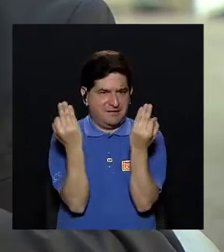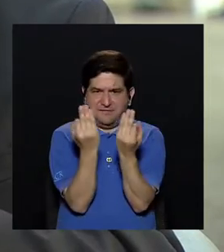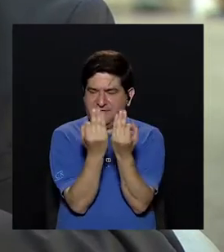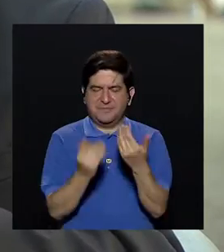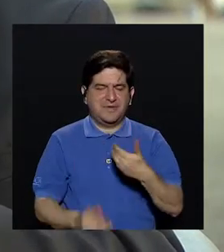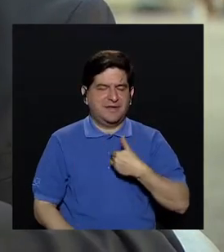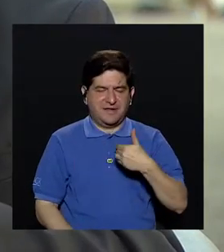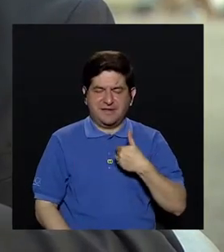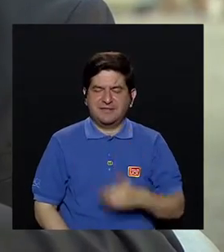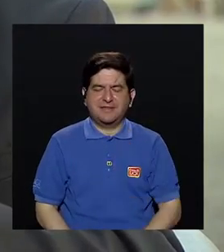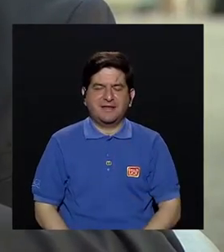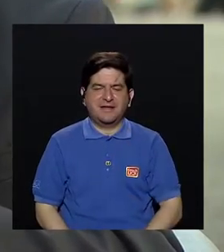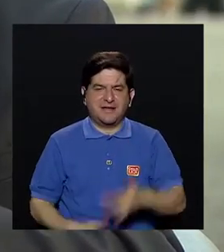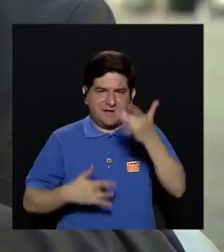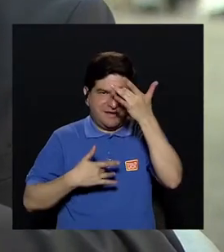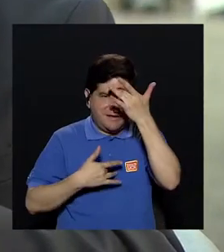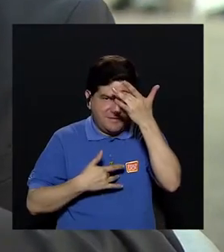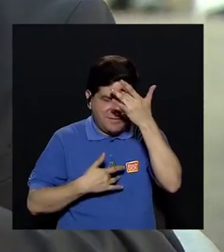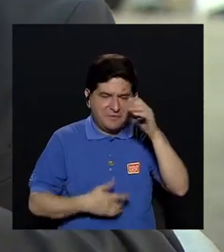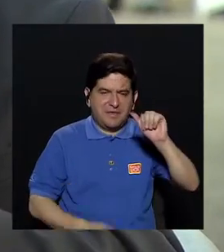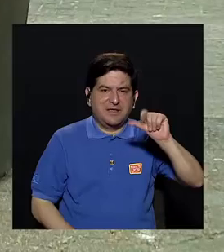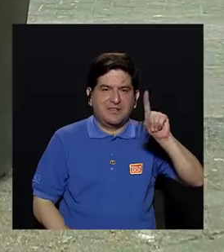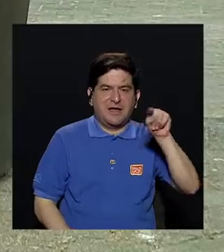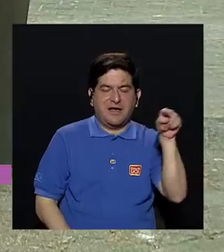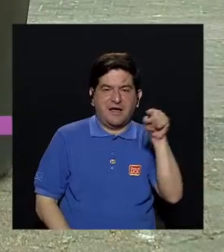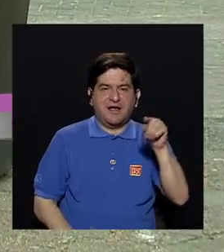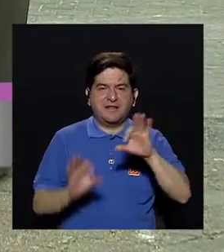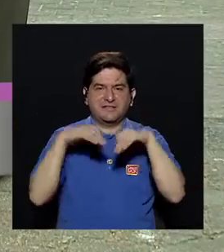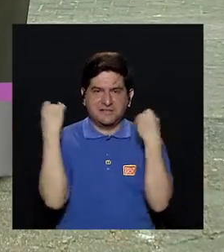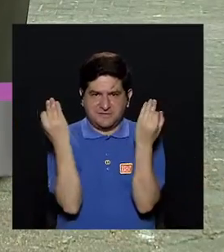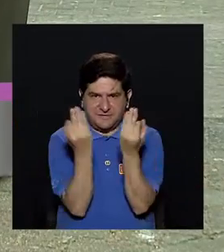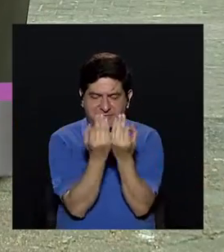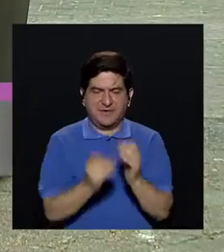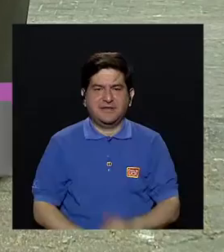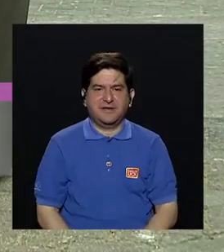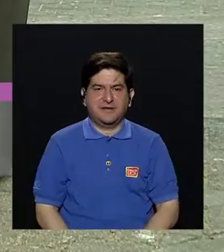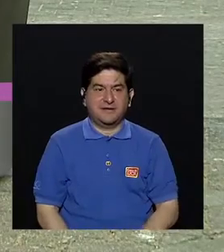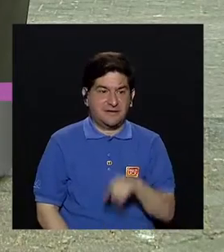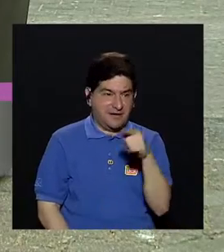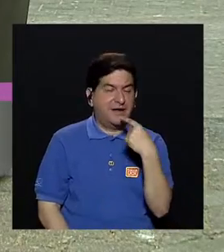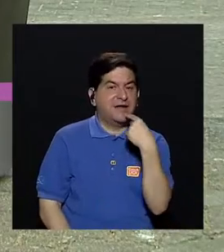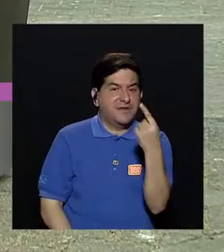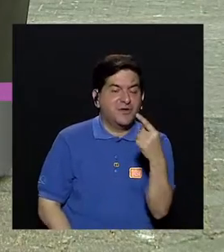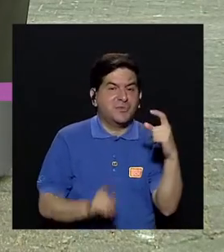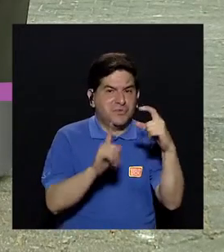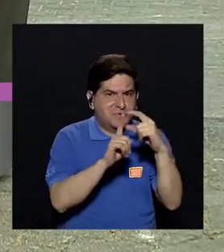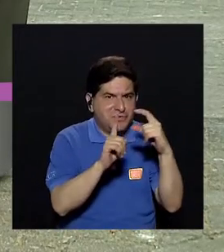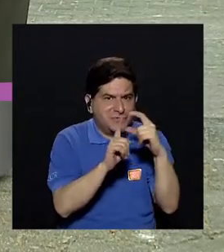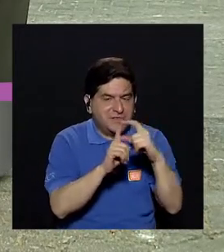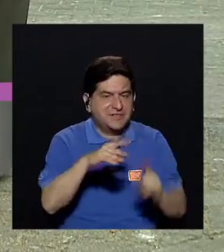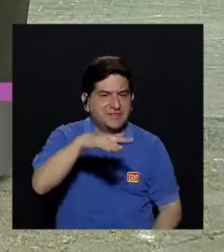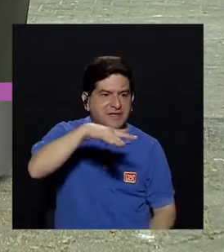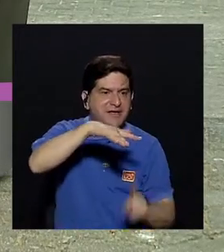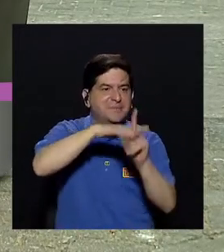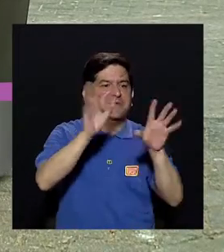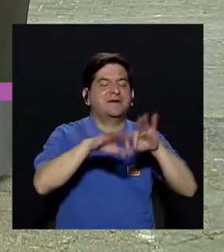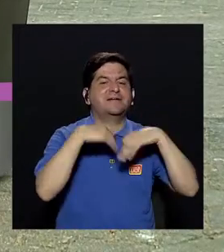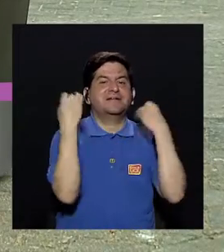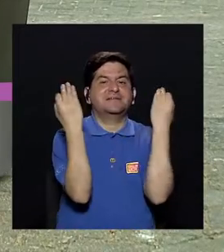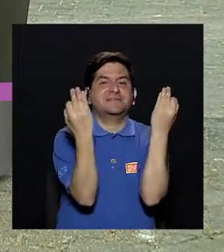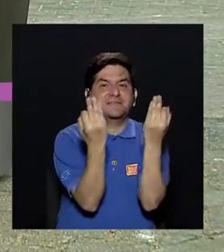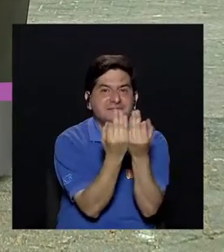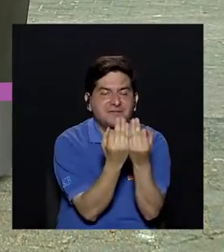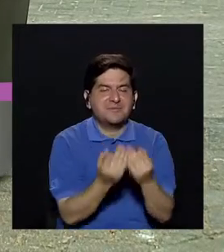todavía con enfermedad de Alzheimer familiar. La enfermedad de Alzheimer familiar, como la palabra lo dice, se presenta en